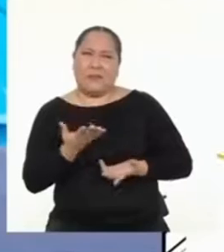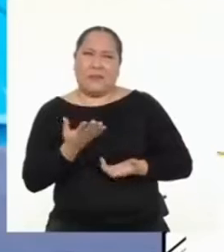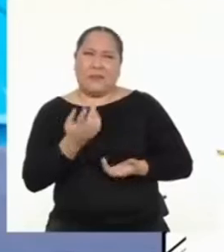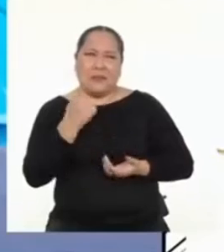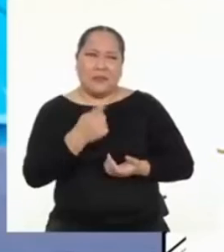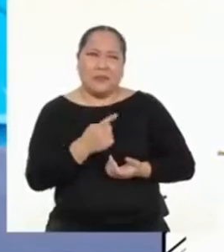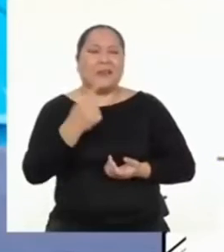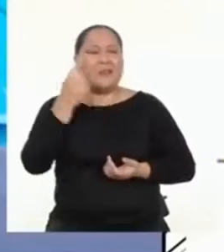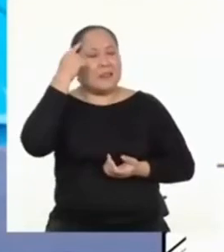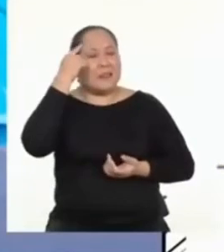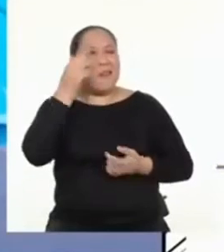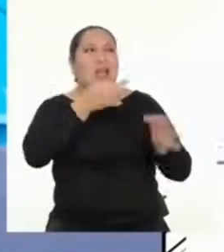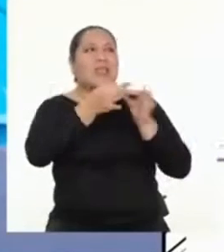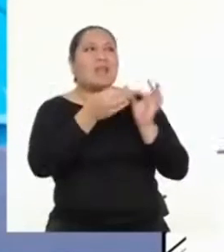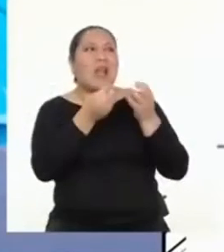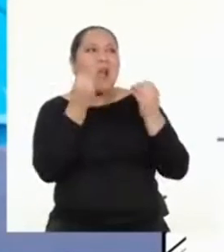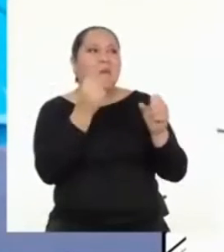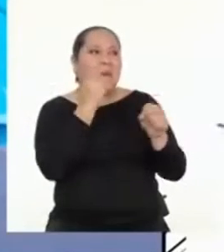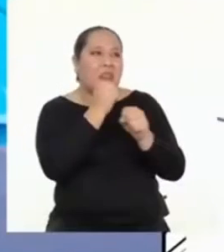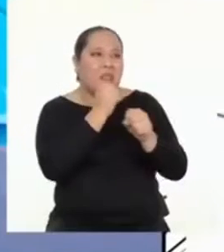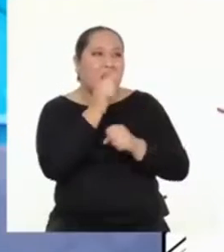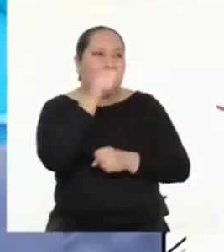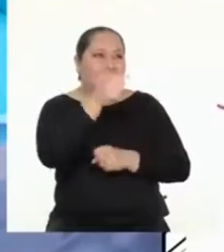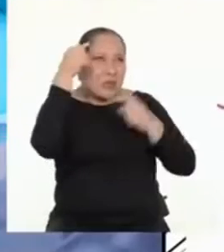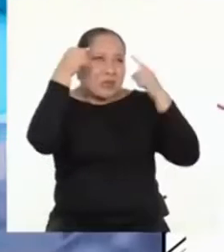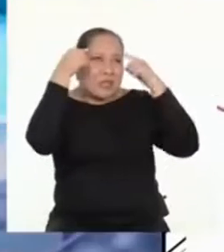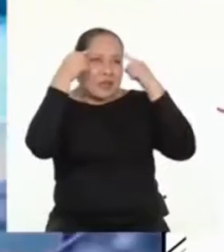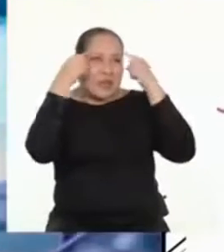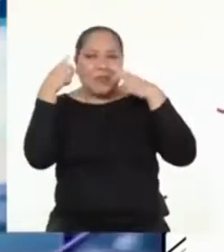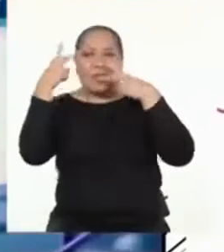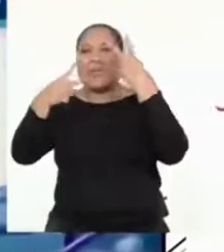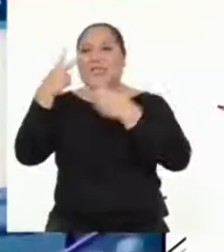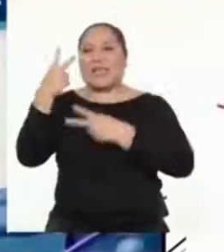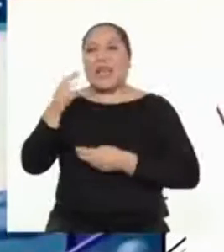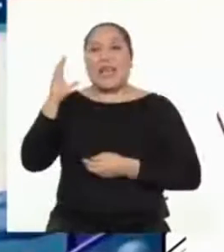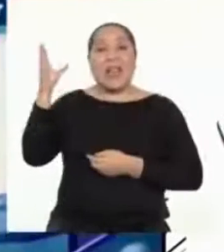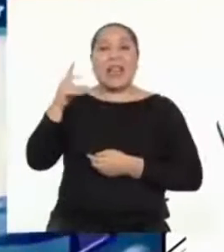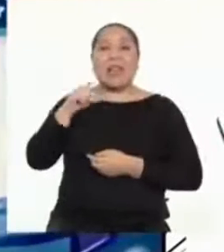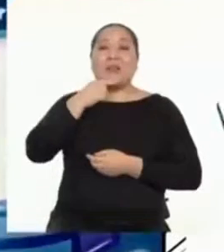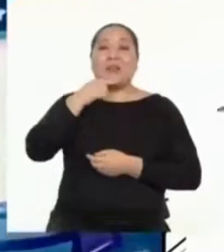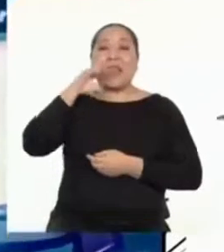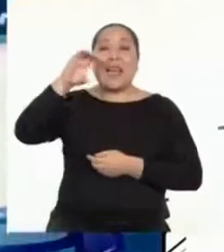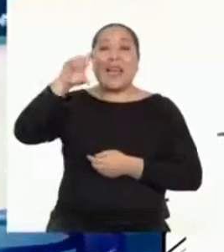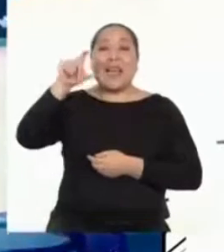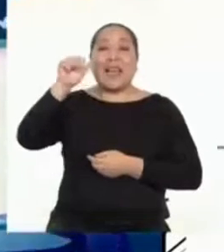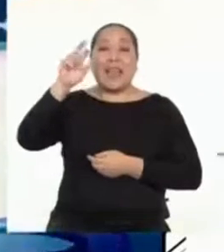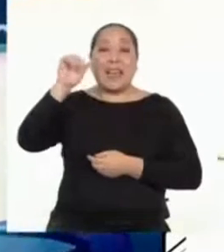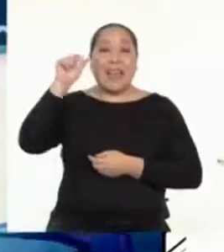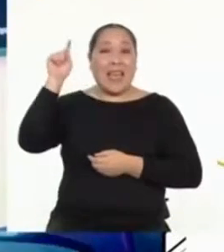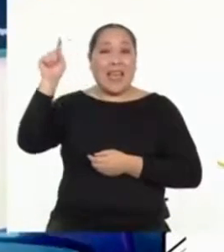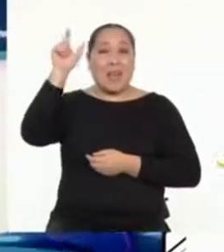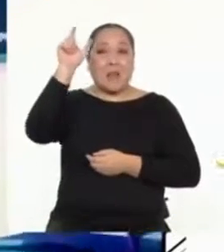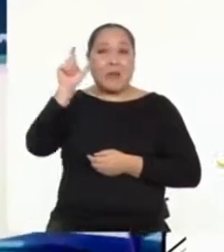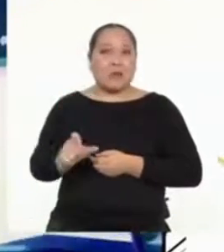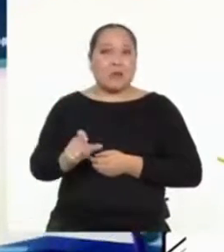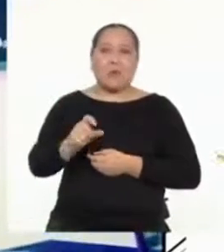que sepas cómo funciona tu cerebro realmente, dijo Katy. Es hora de visitar a la señorita Clara. La señorita Clara era una